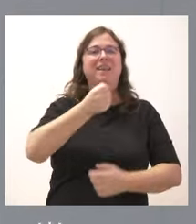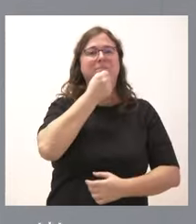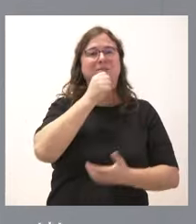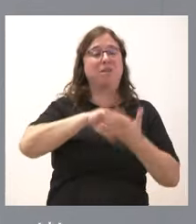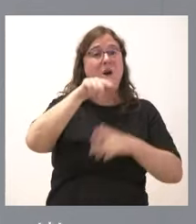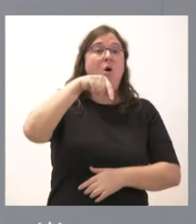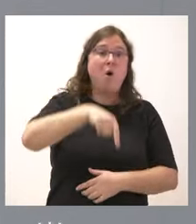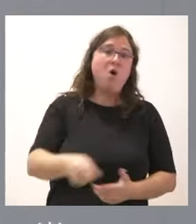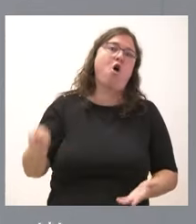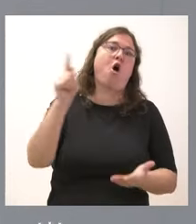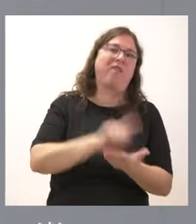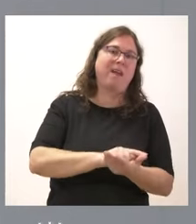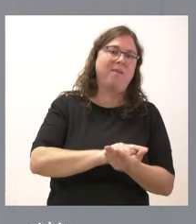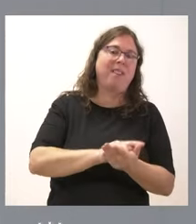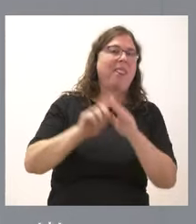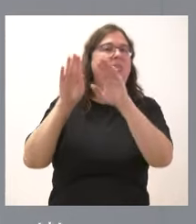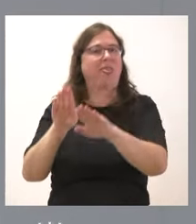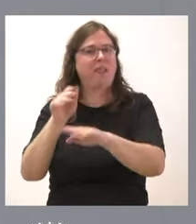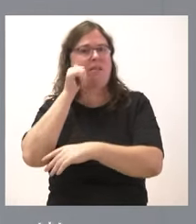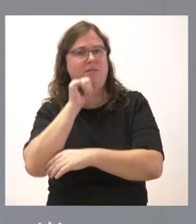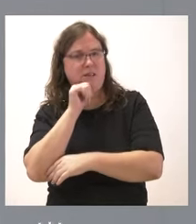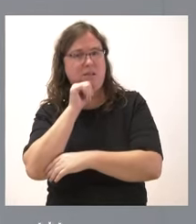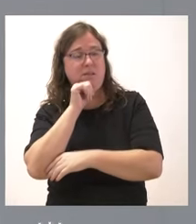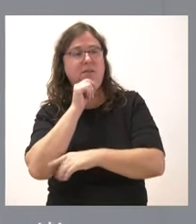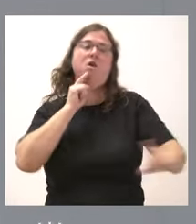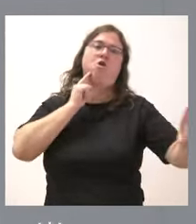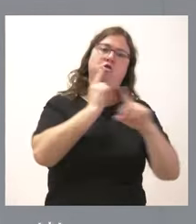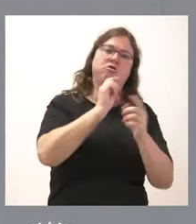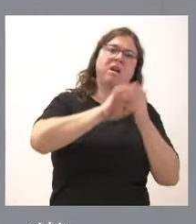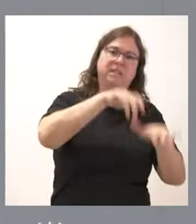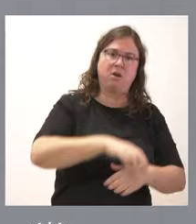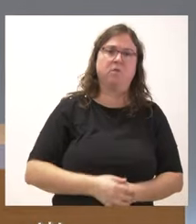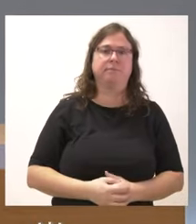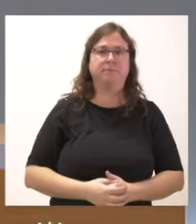una vez más, al lado de Pedro Sánchez y enfrente de Castilla y León.